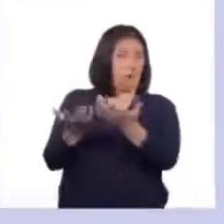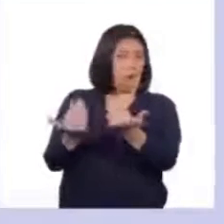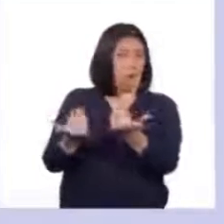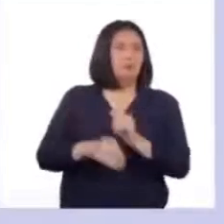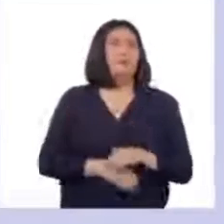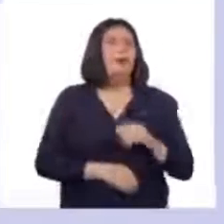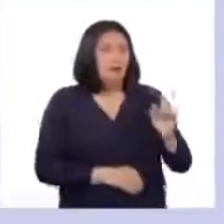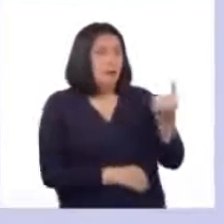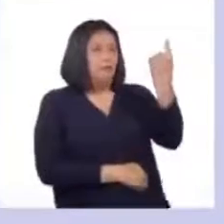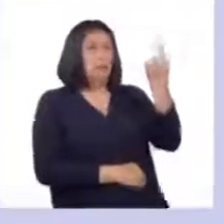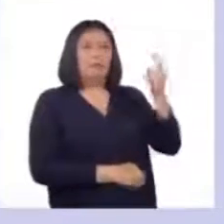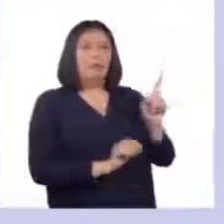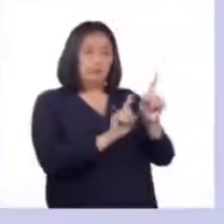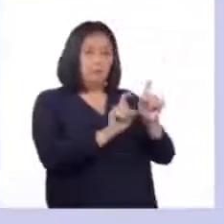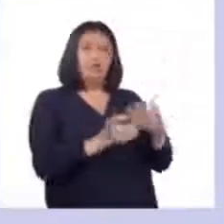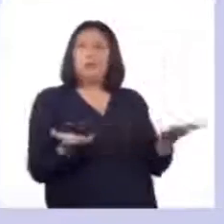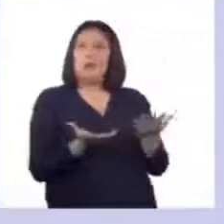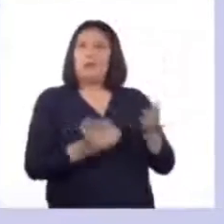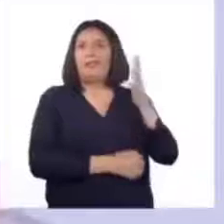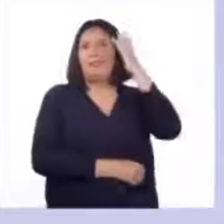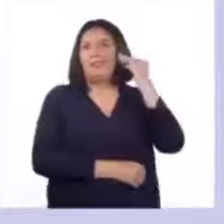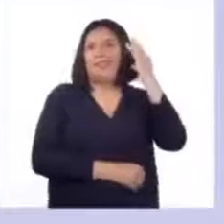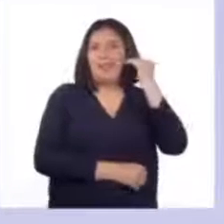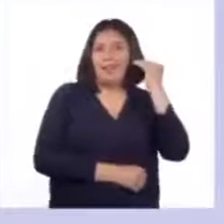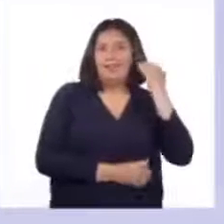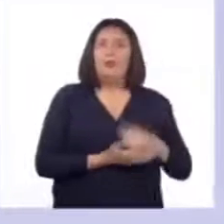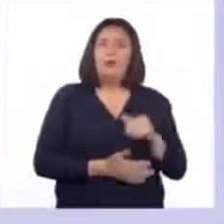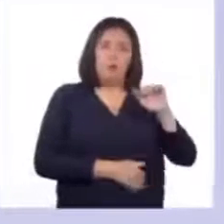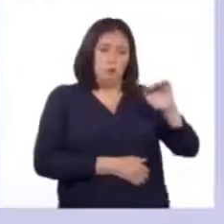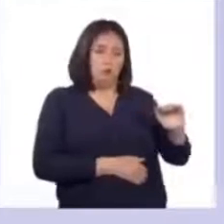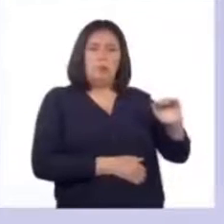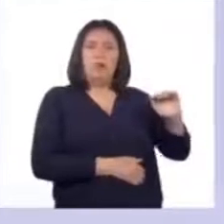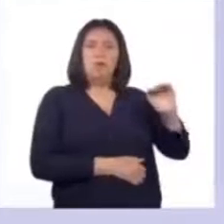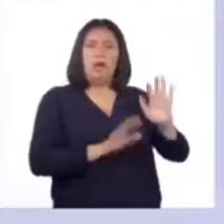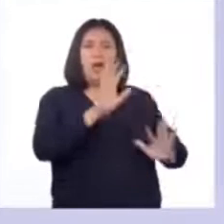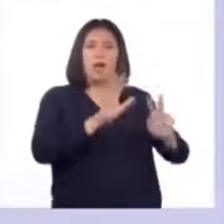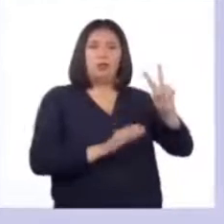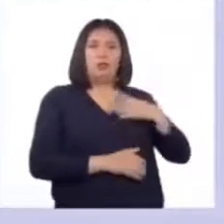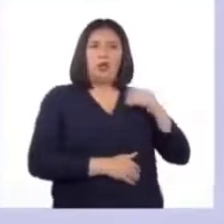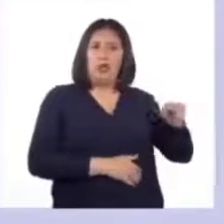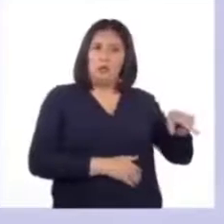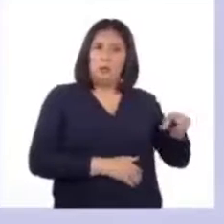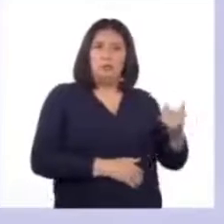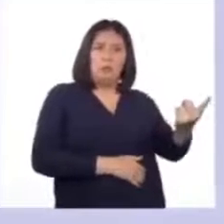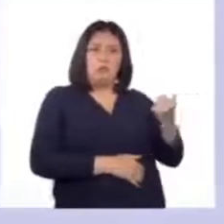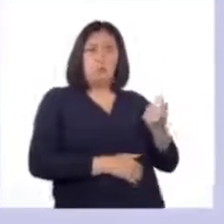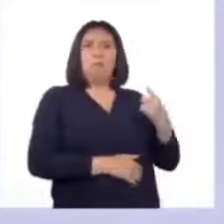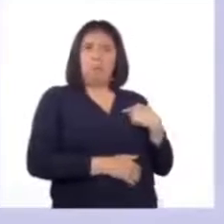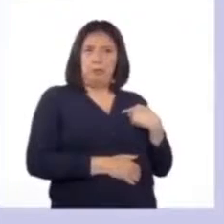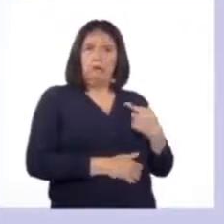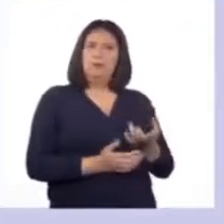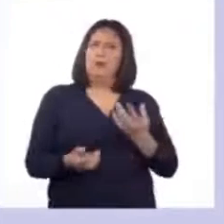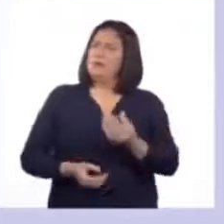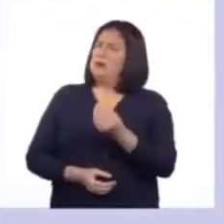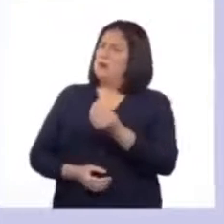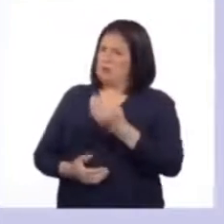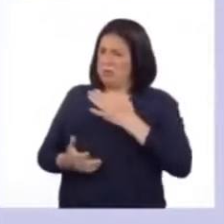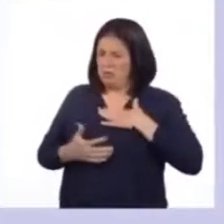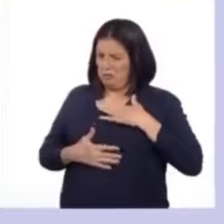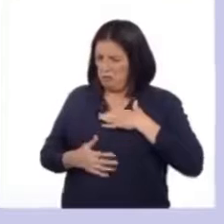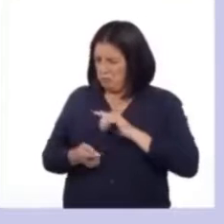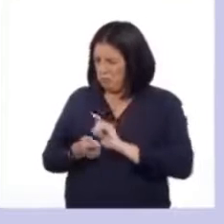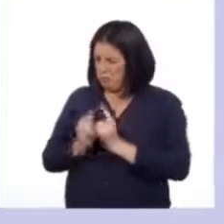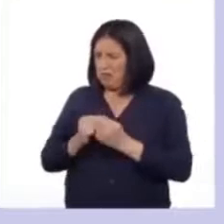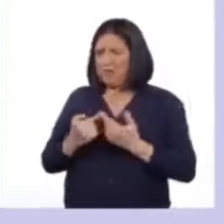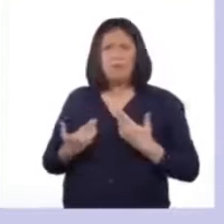Y la primera pregunta nos llega desde Chiclayo. Y es de un niño de 12 años. Él nos pregunta, ¿Por qué está cambiando mi cuerpo de esta